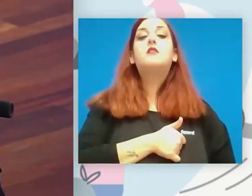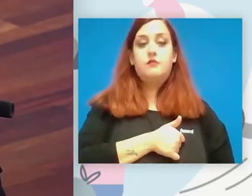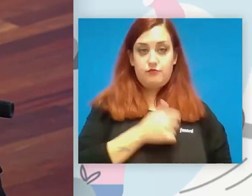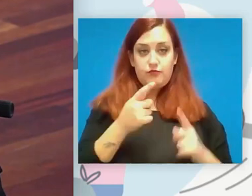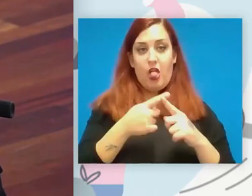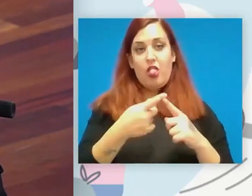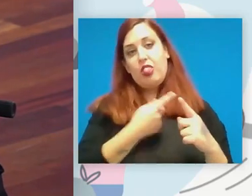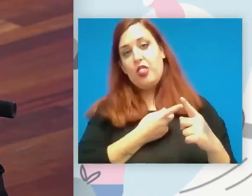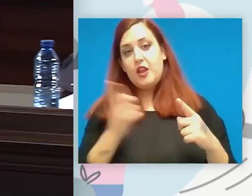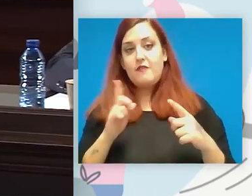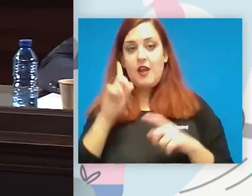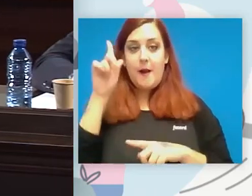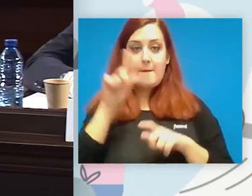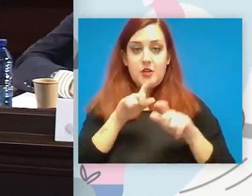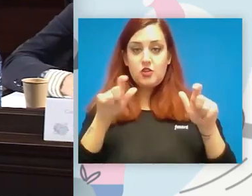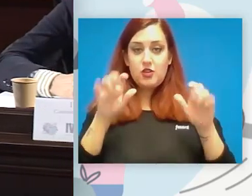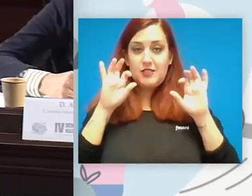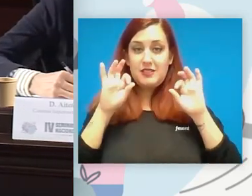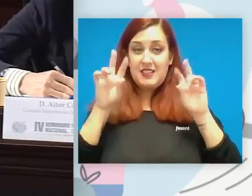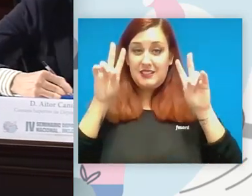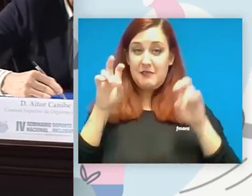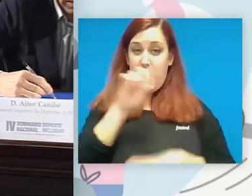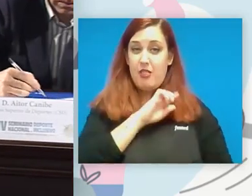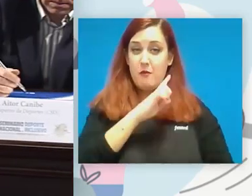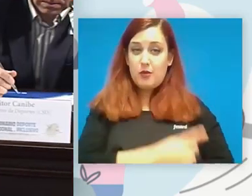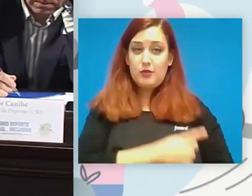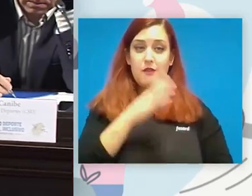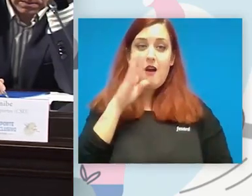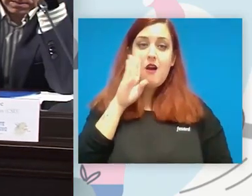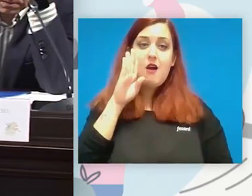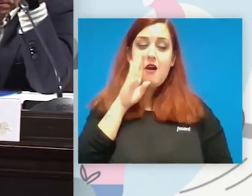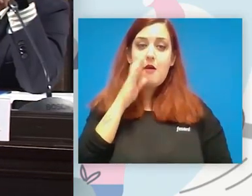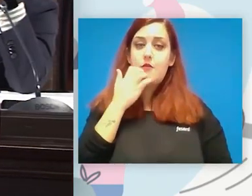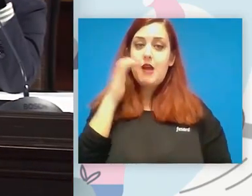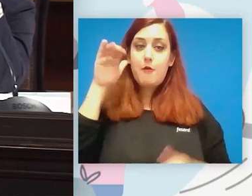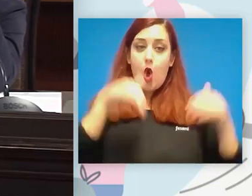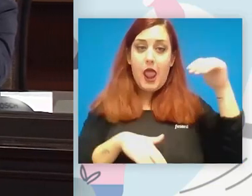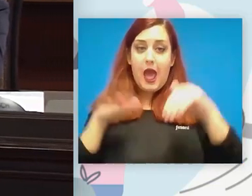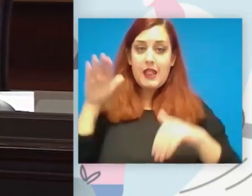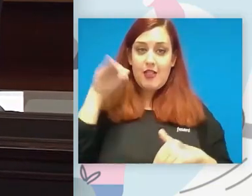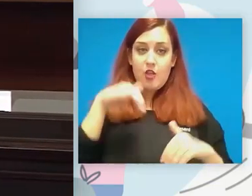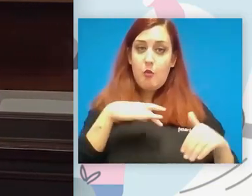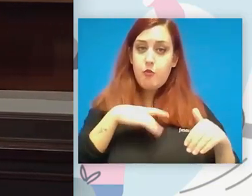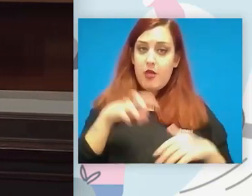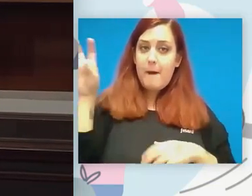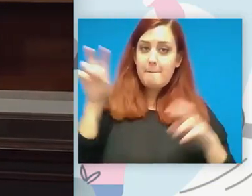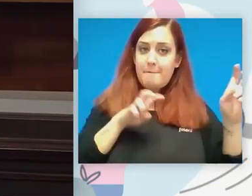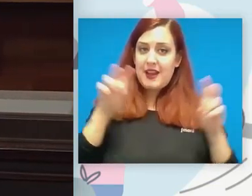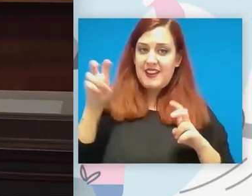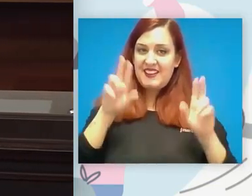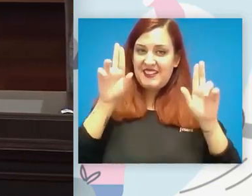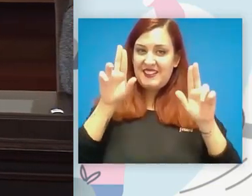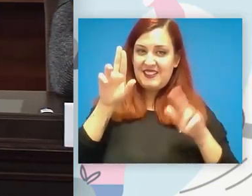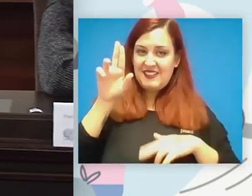que en la carrera deportiva que has comentado de natación etcétera puedan llegar también a nuestro